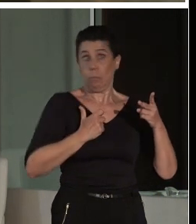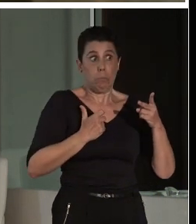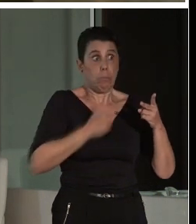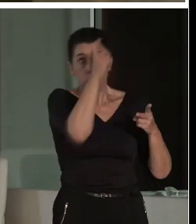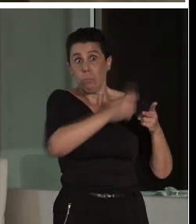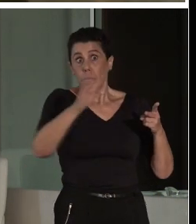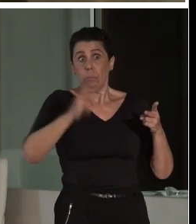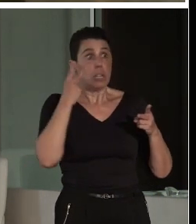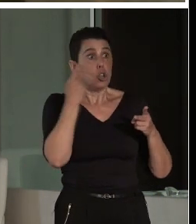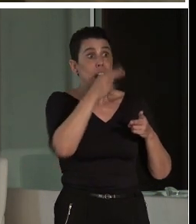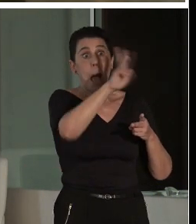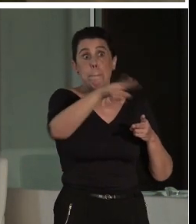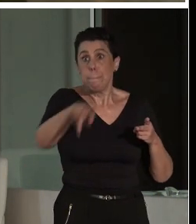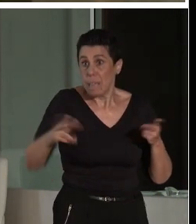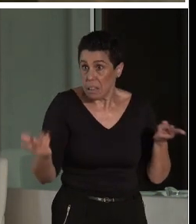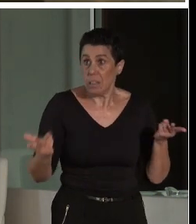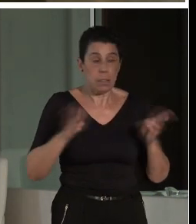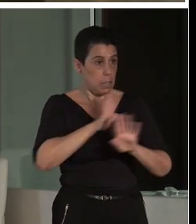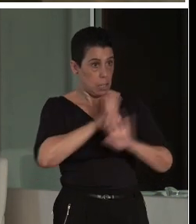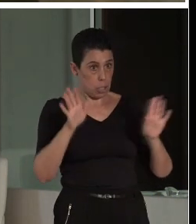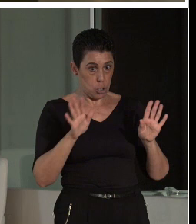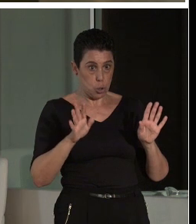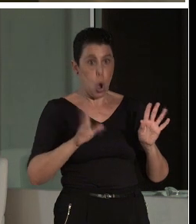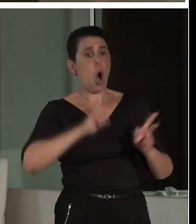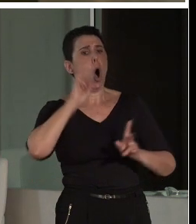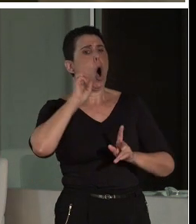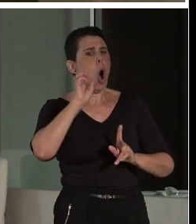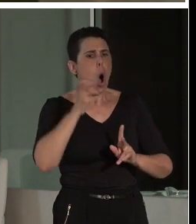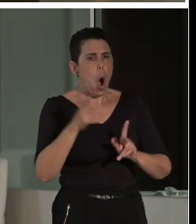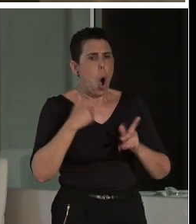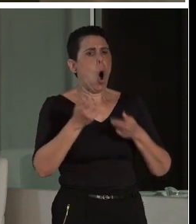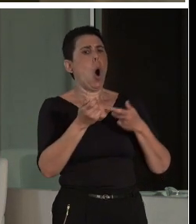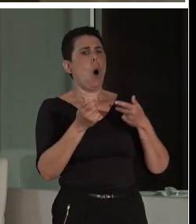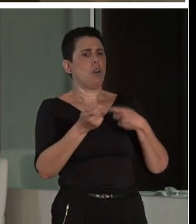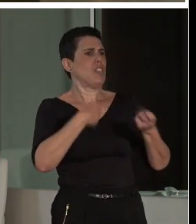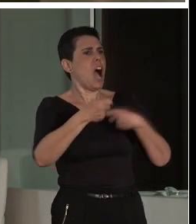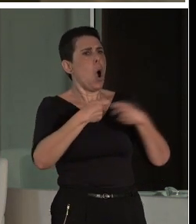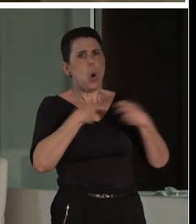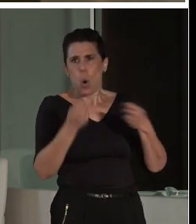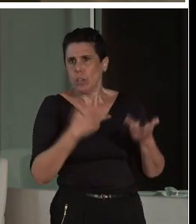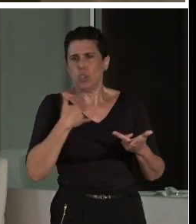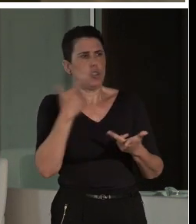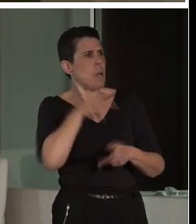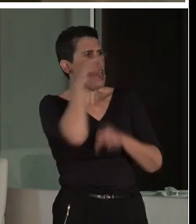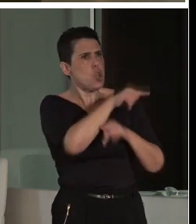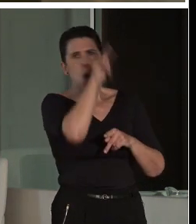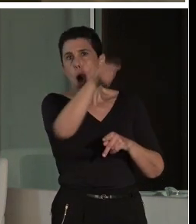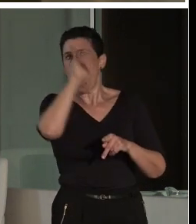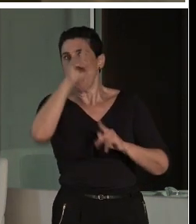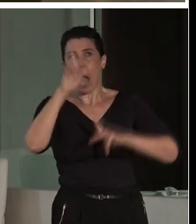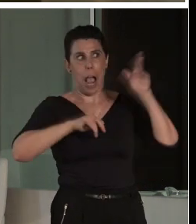hay gente que consume patrimonio. He estado aquí, he estado aquí, he estado aquí, me he hecho la foto y el selfie, he estado aquí, he estado aquí. Hay una